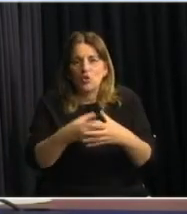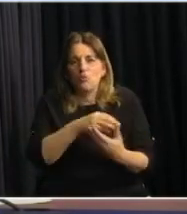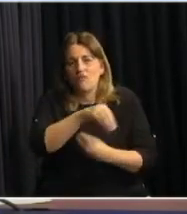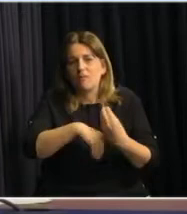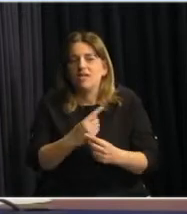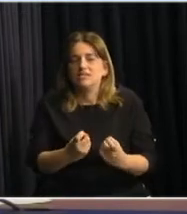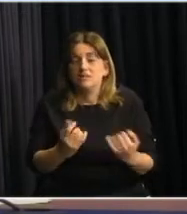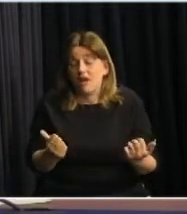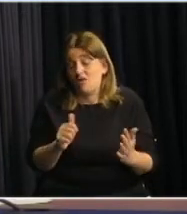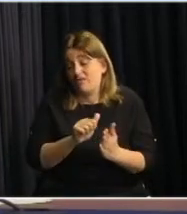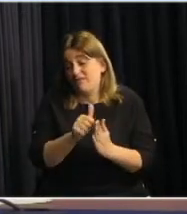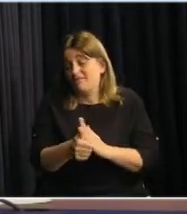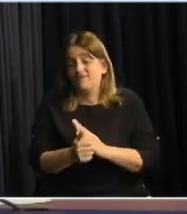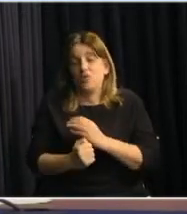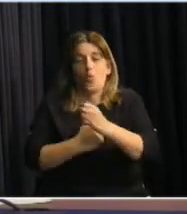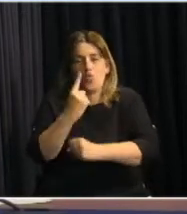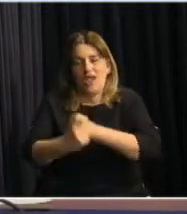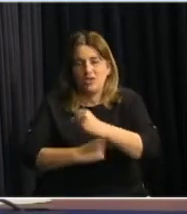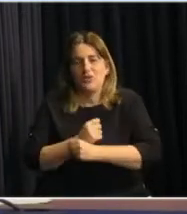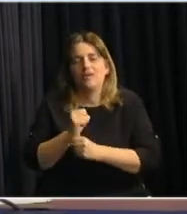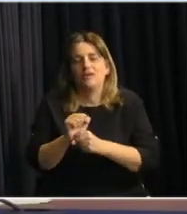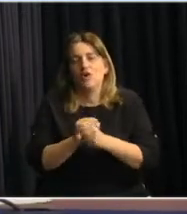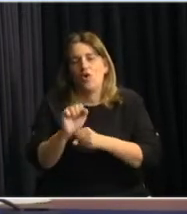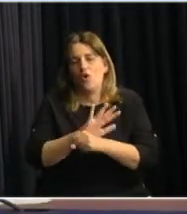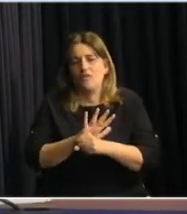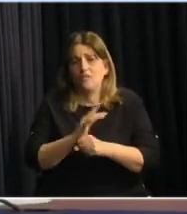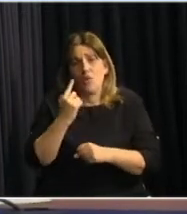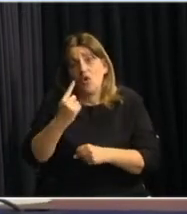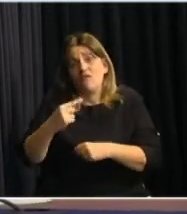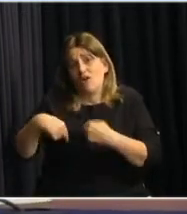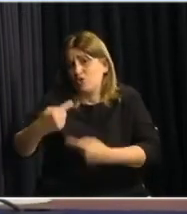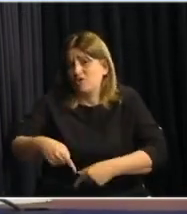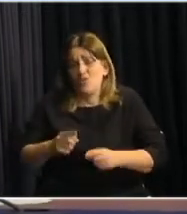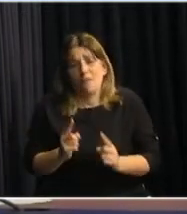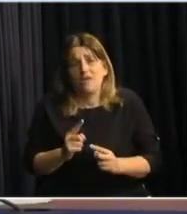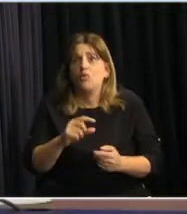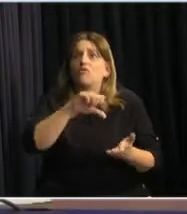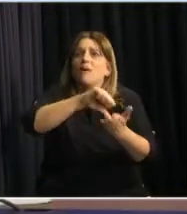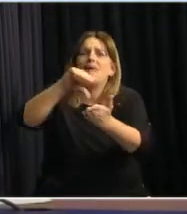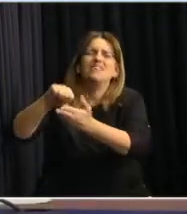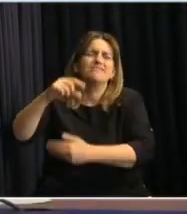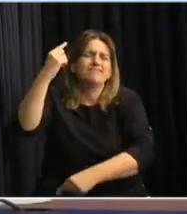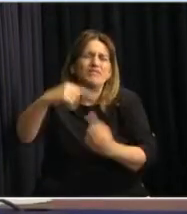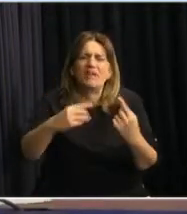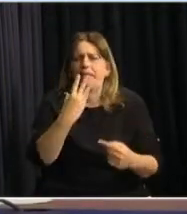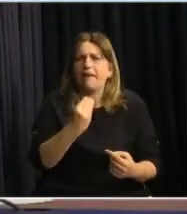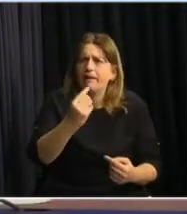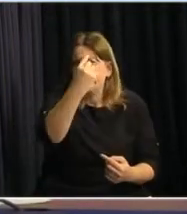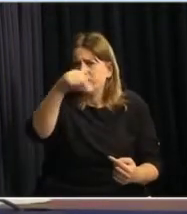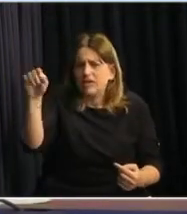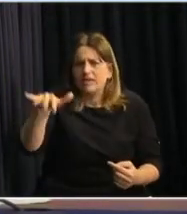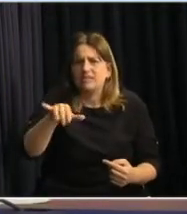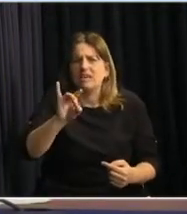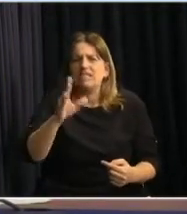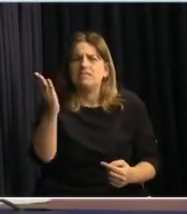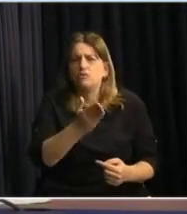de todos estos meses de pandemia y que claramente uno ve que va a continuar. Y uno ve países como Israel que teniendo ya un 15% de